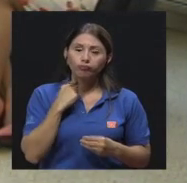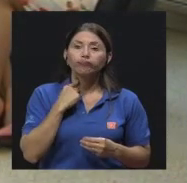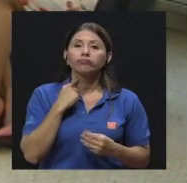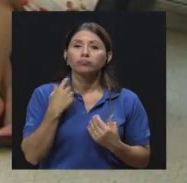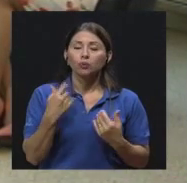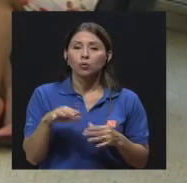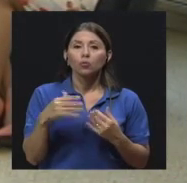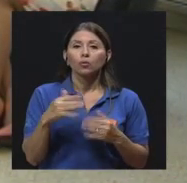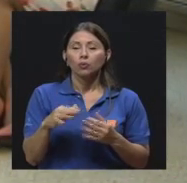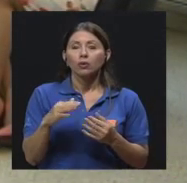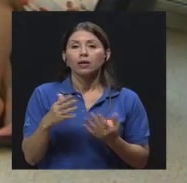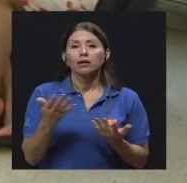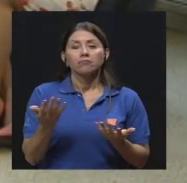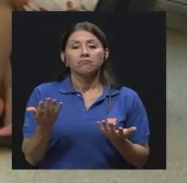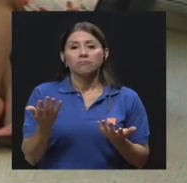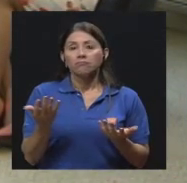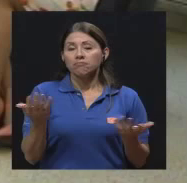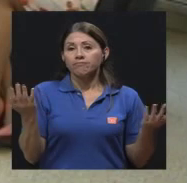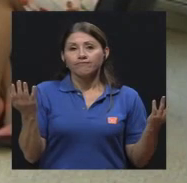costosos.